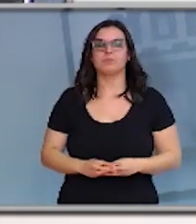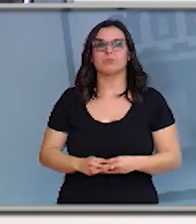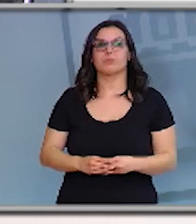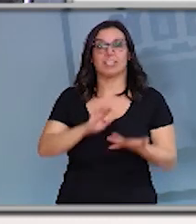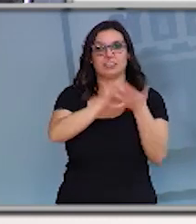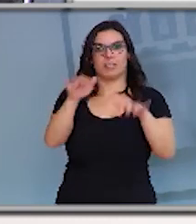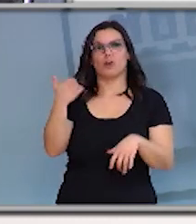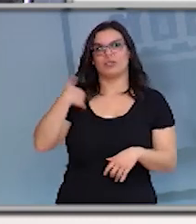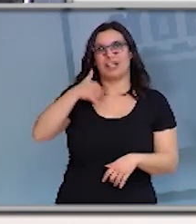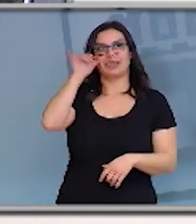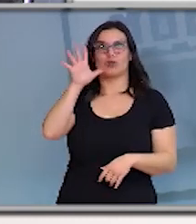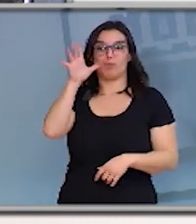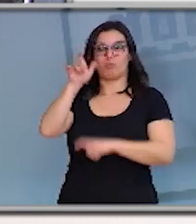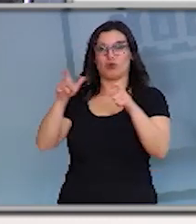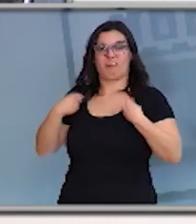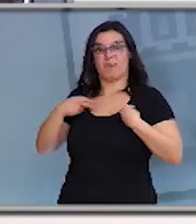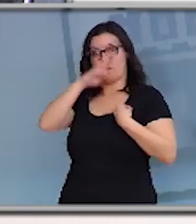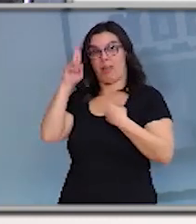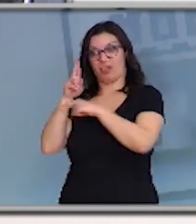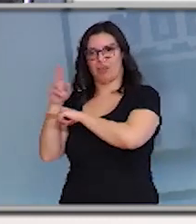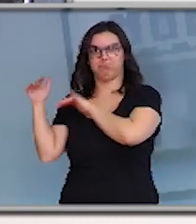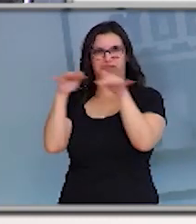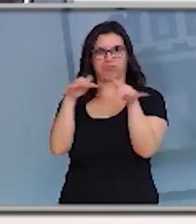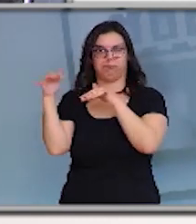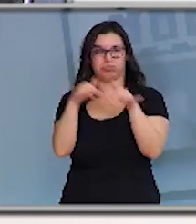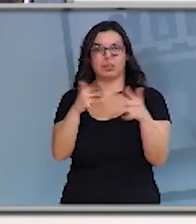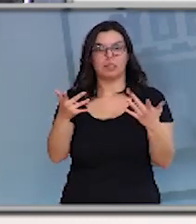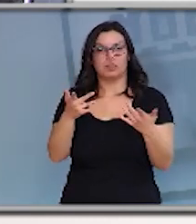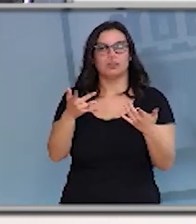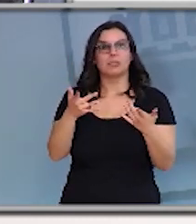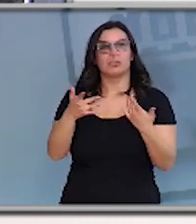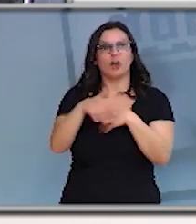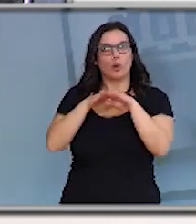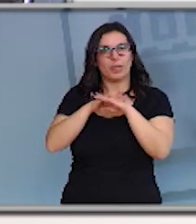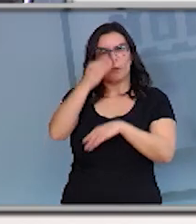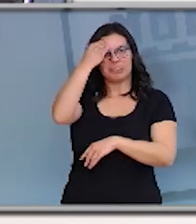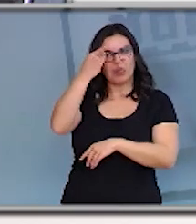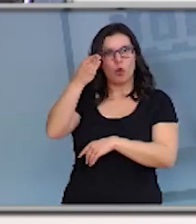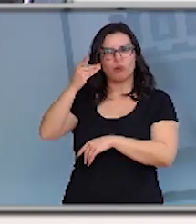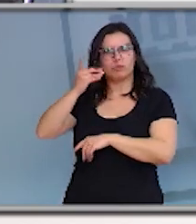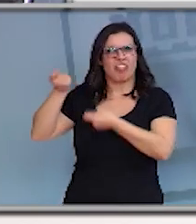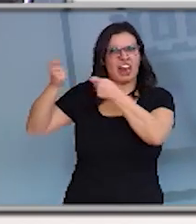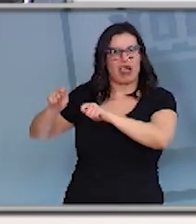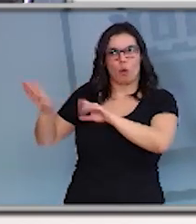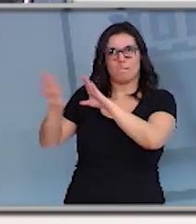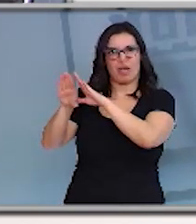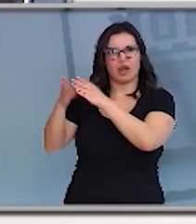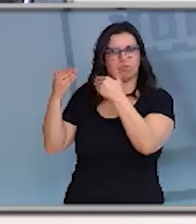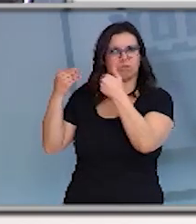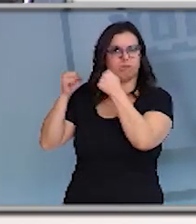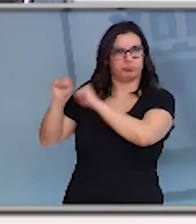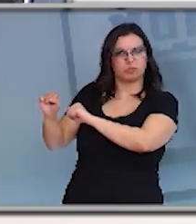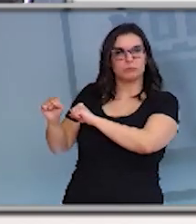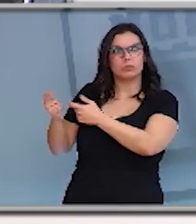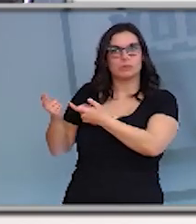de riesgo por la llegada de residentes de Madrid. ¿Se ha propuesto el Gobierno cerrar Madrid? ¿Hay algún plan de contingencia para el medio rural